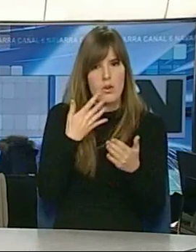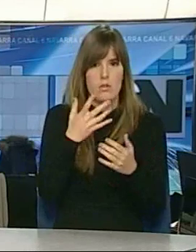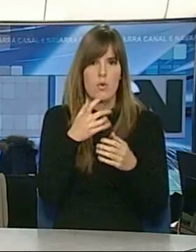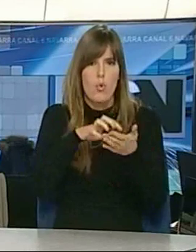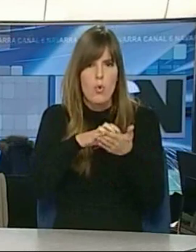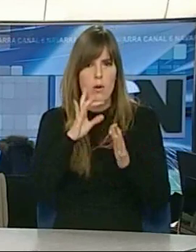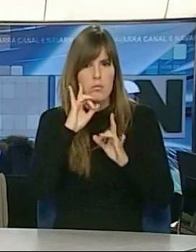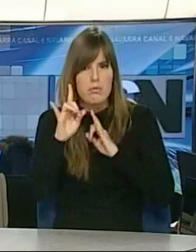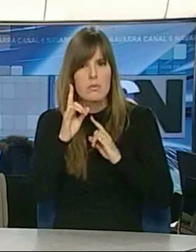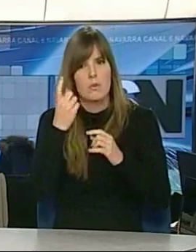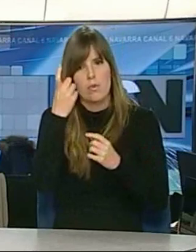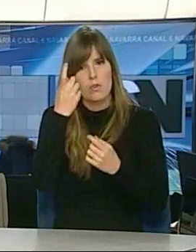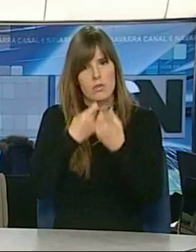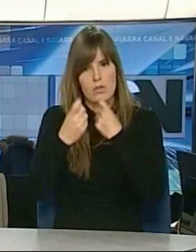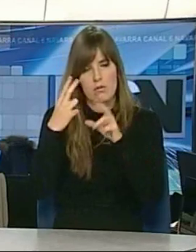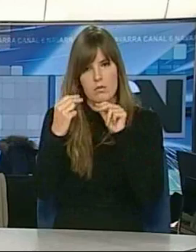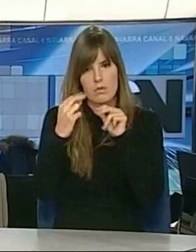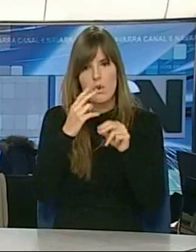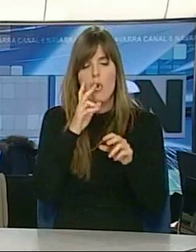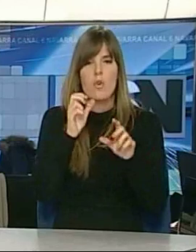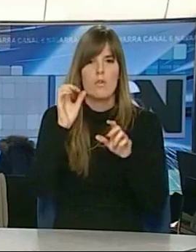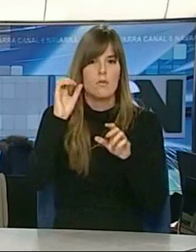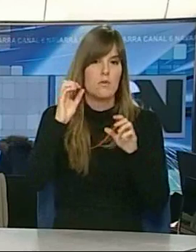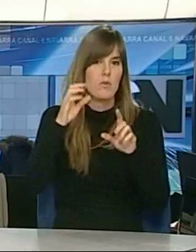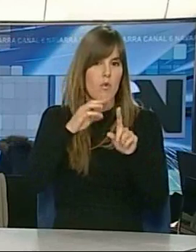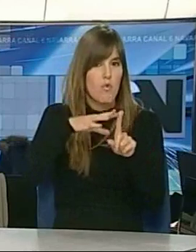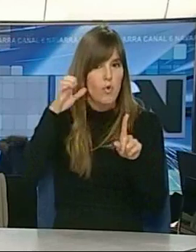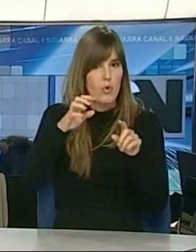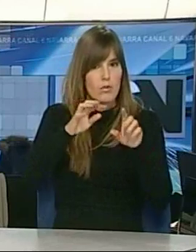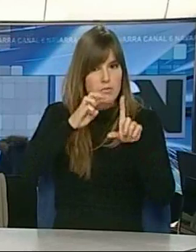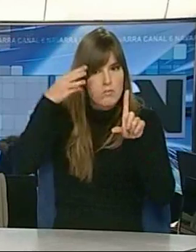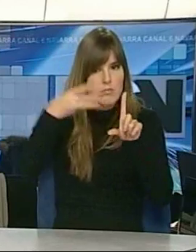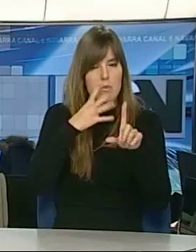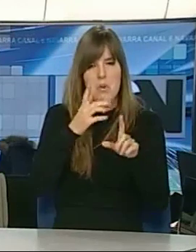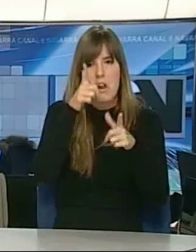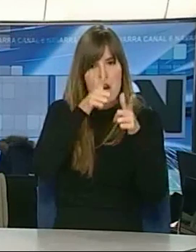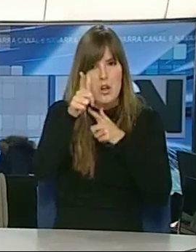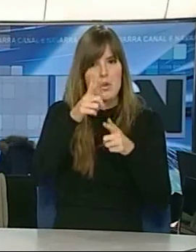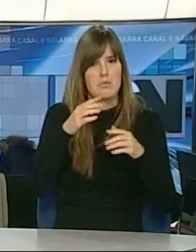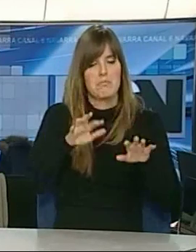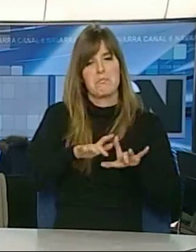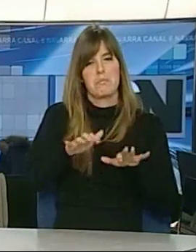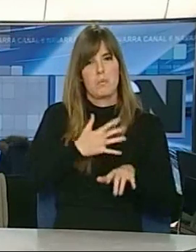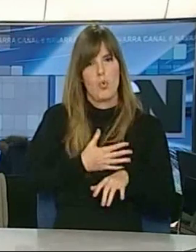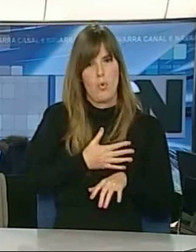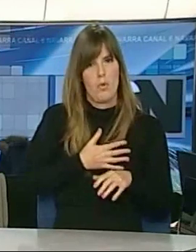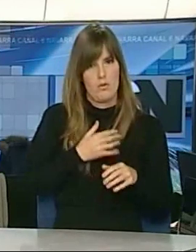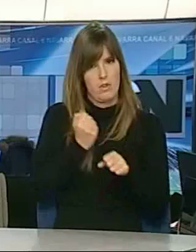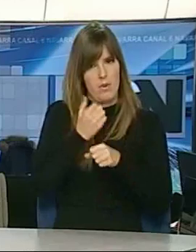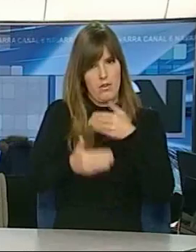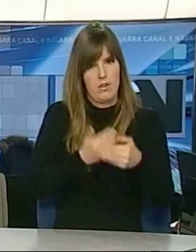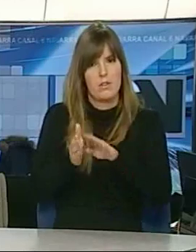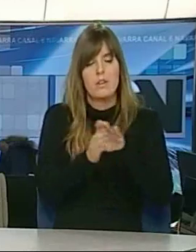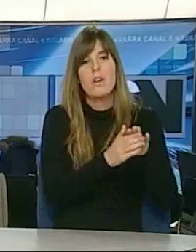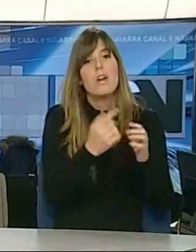llamar, tienes un forro con tus compañeros en online, entonces es una ventaja de disponibilidad geográfica y de tiempo y de todo para compaginar trabajo con todo. Cada alumno